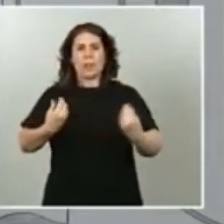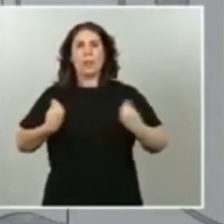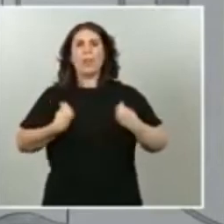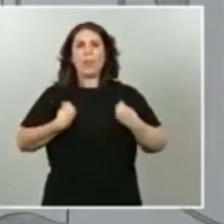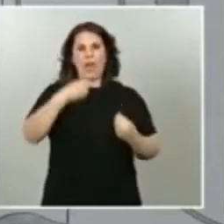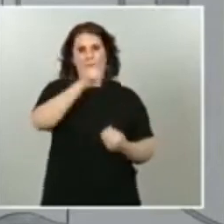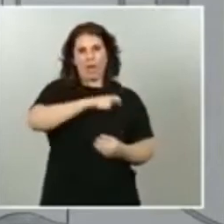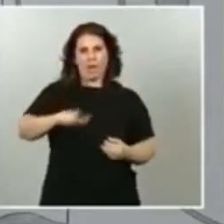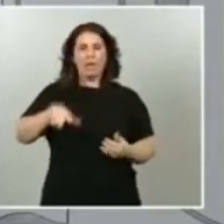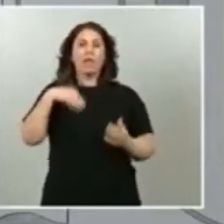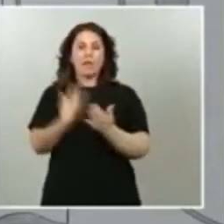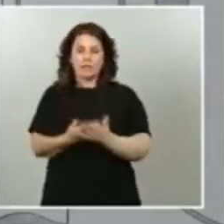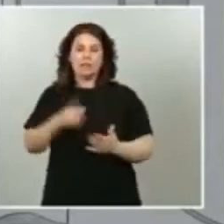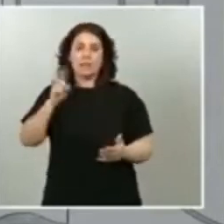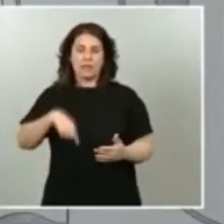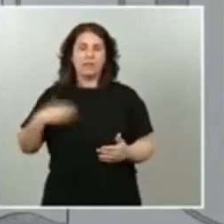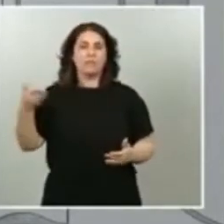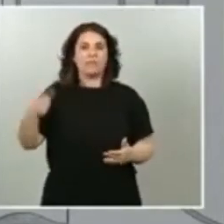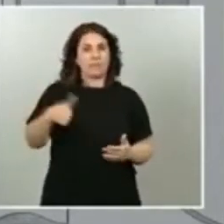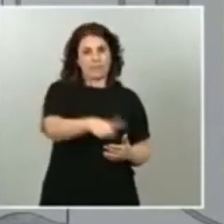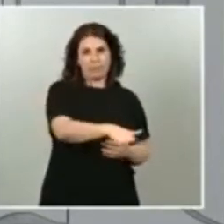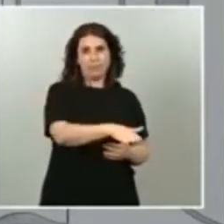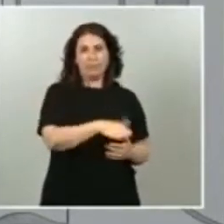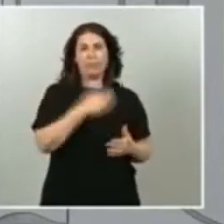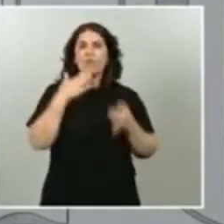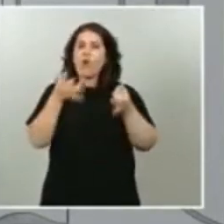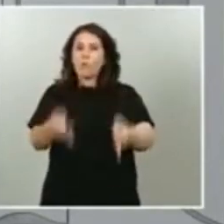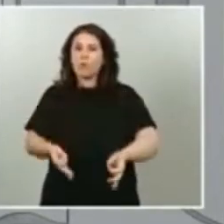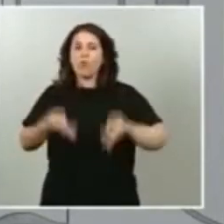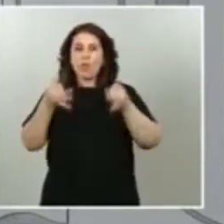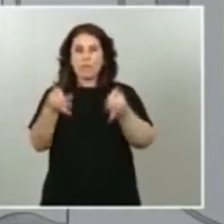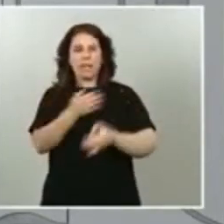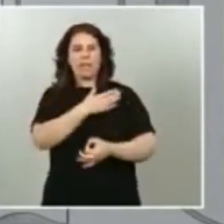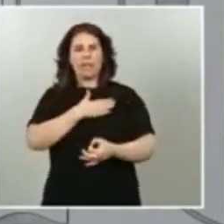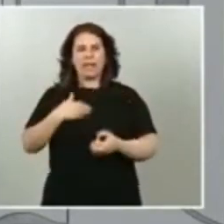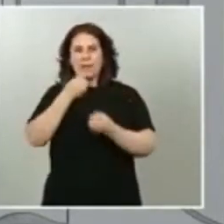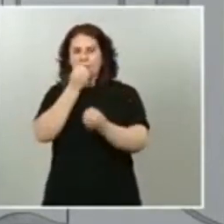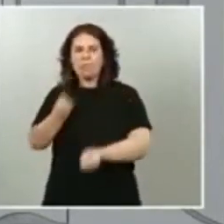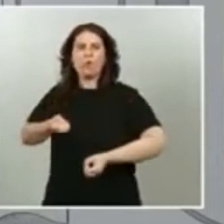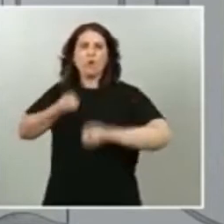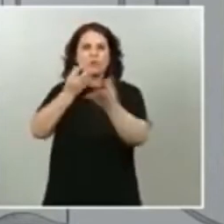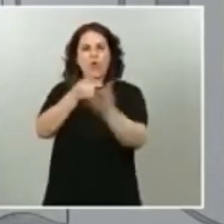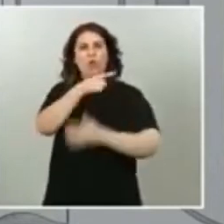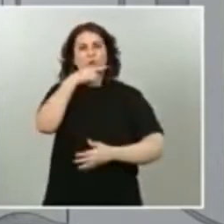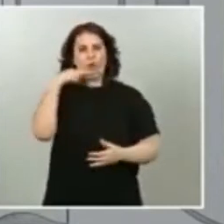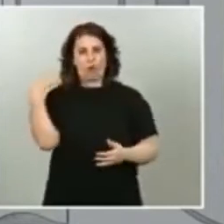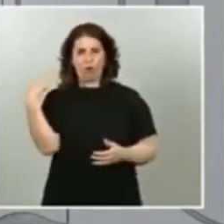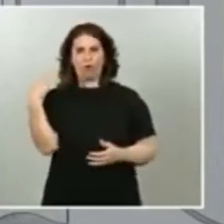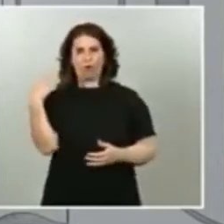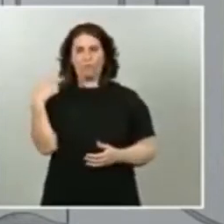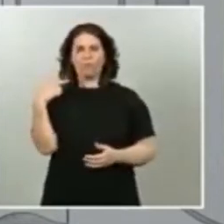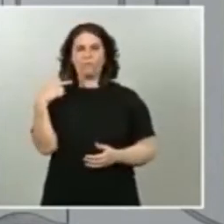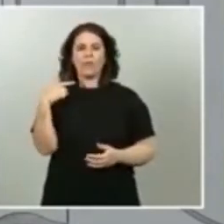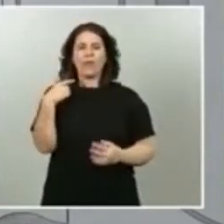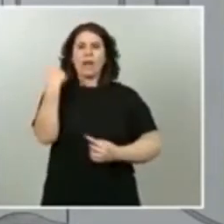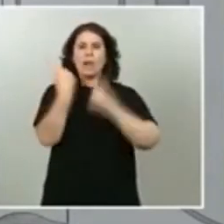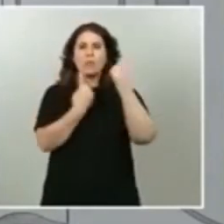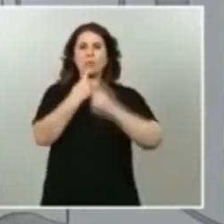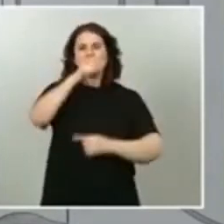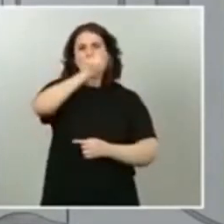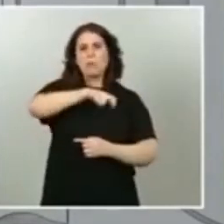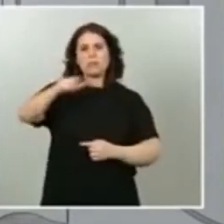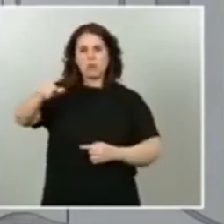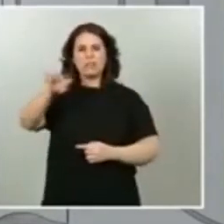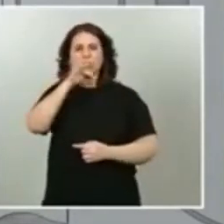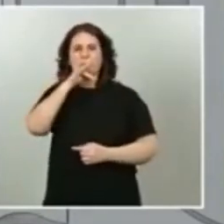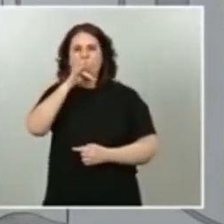vidas humanas, las que, como siempre, queremos manifestar nuestro dolor y nuestra condolencia, personas que se encuentran todavía recuperándose o que han